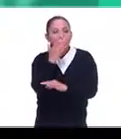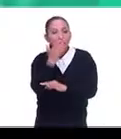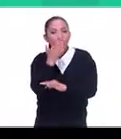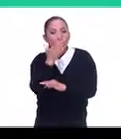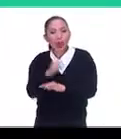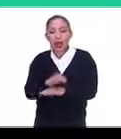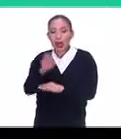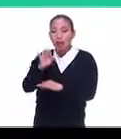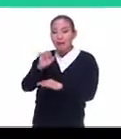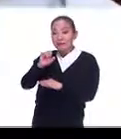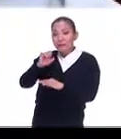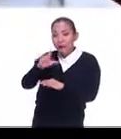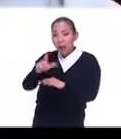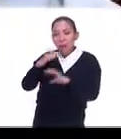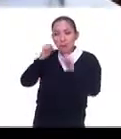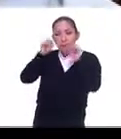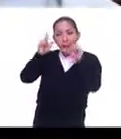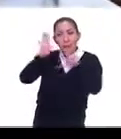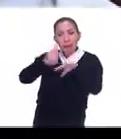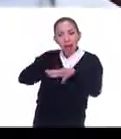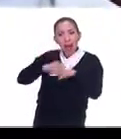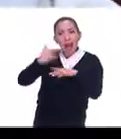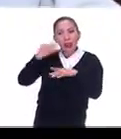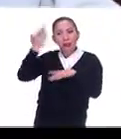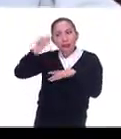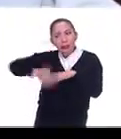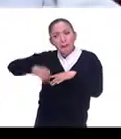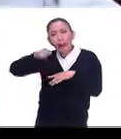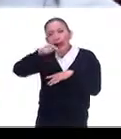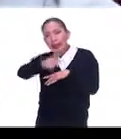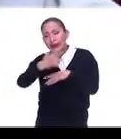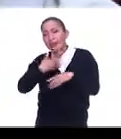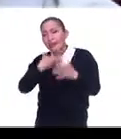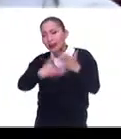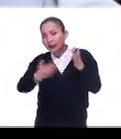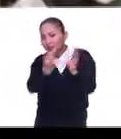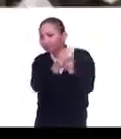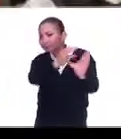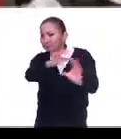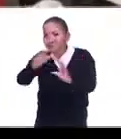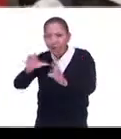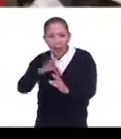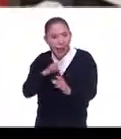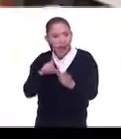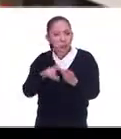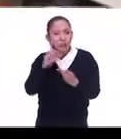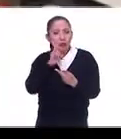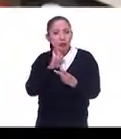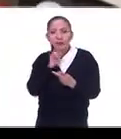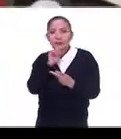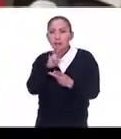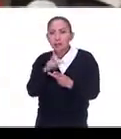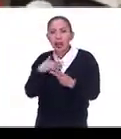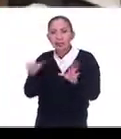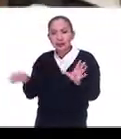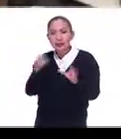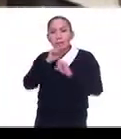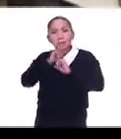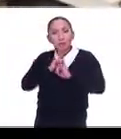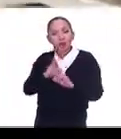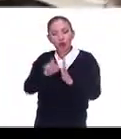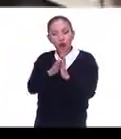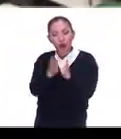fui admirando más. Me enteré que tenía talleres. También había publicado cuento